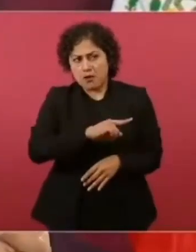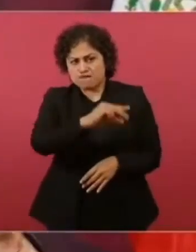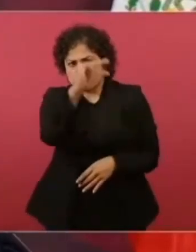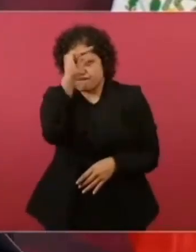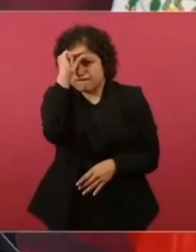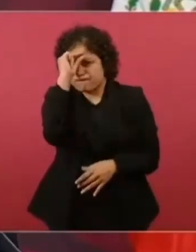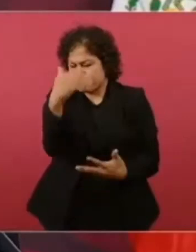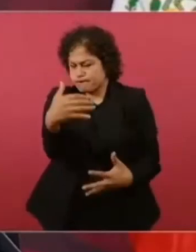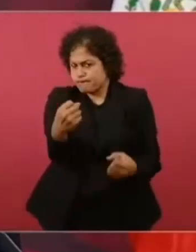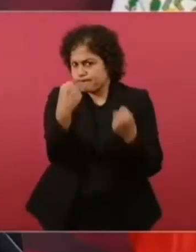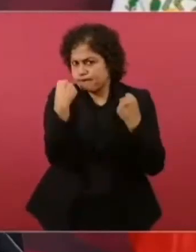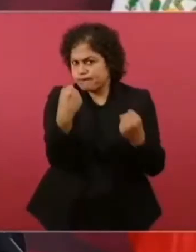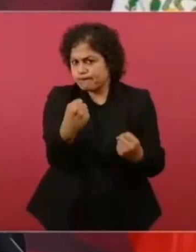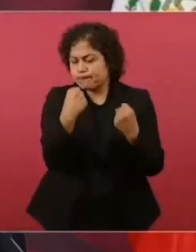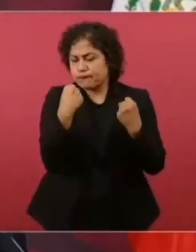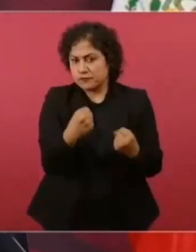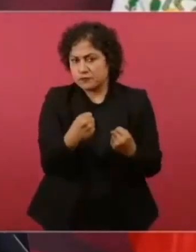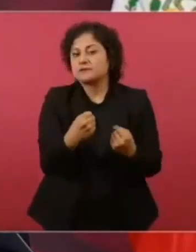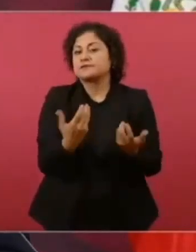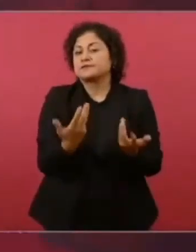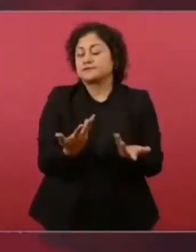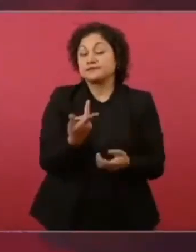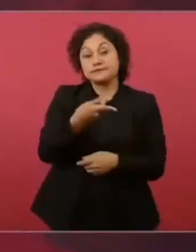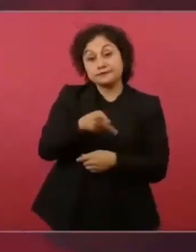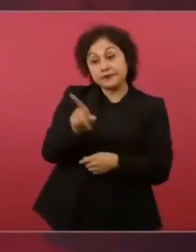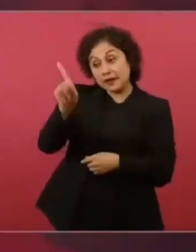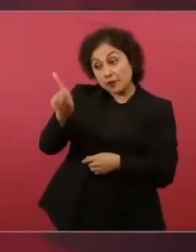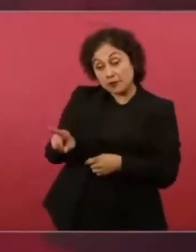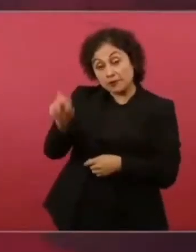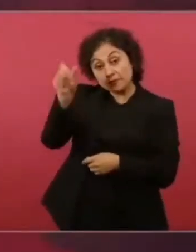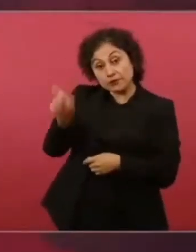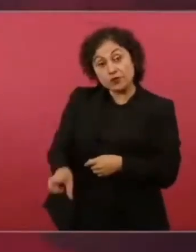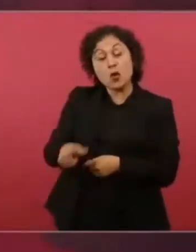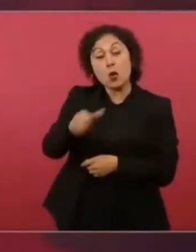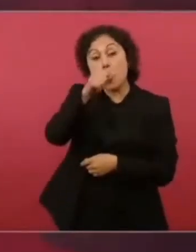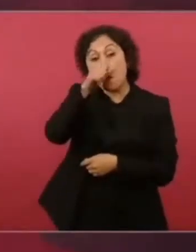de Juárez entre otras cosas bueno